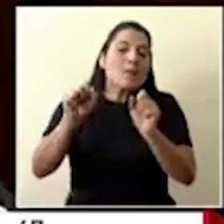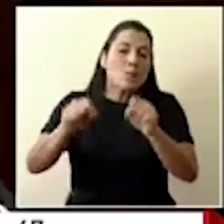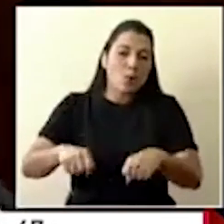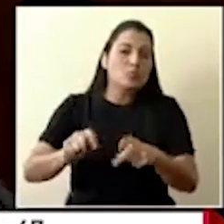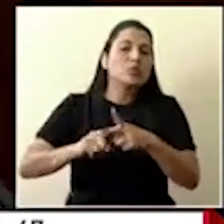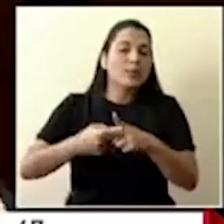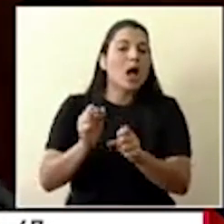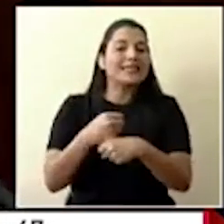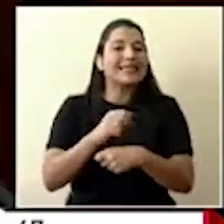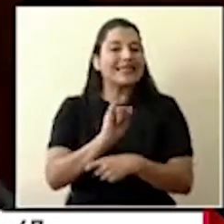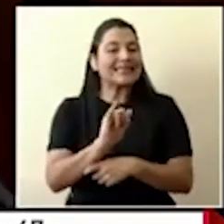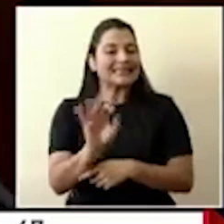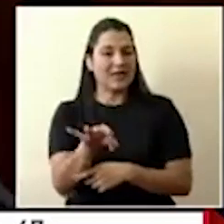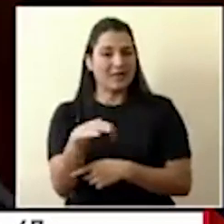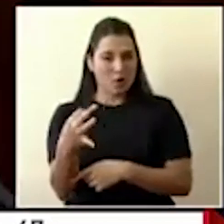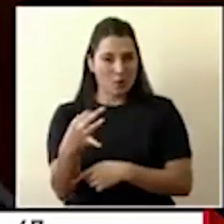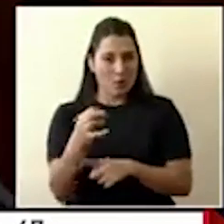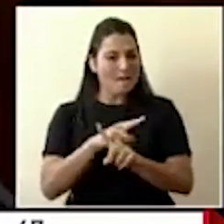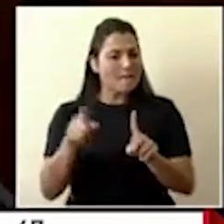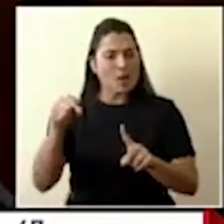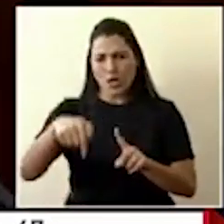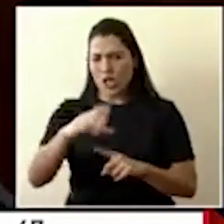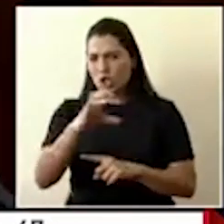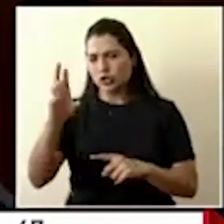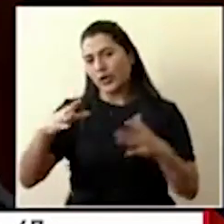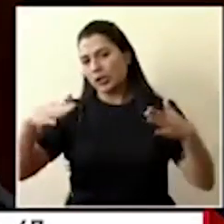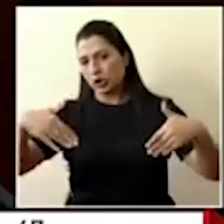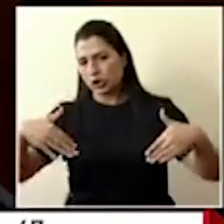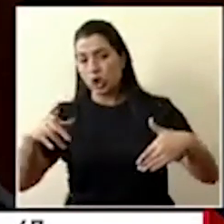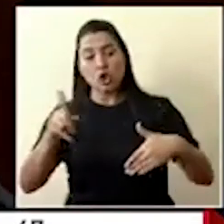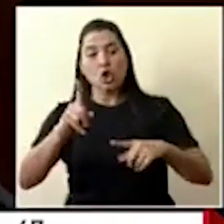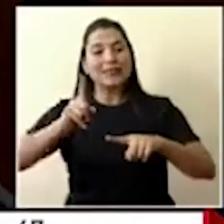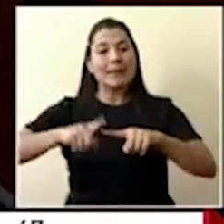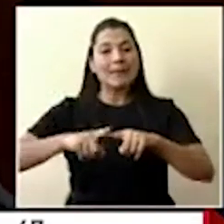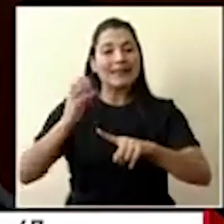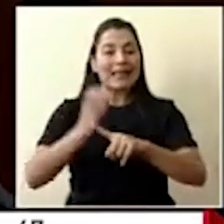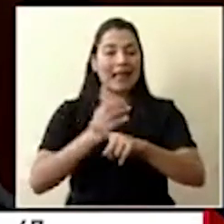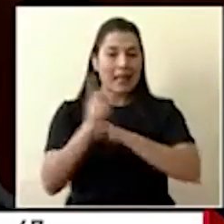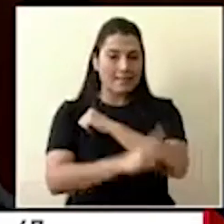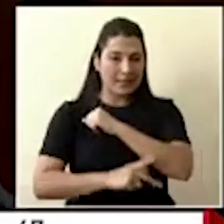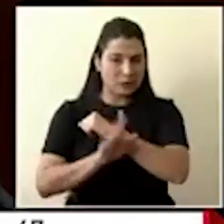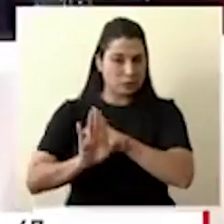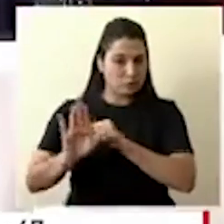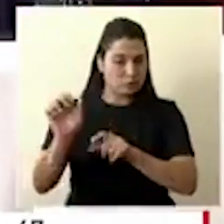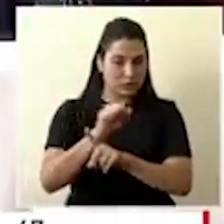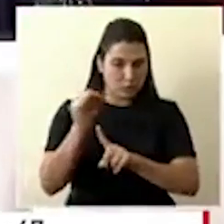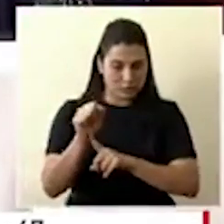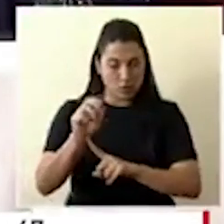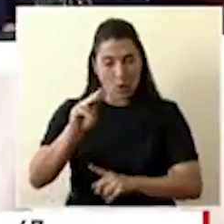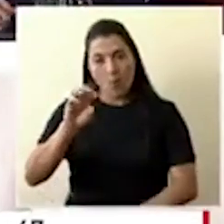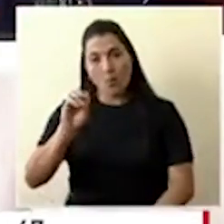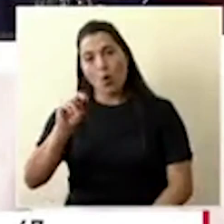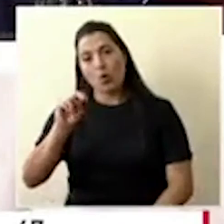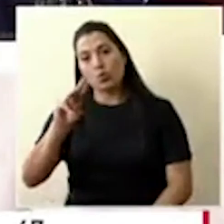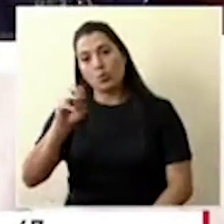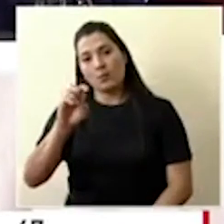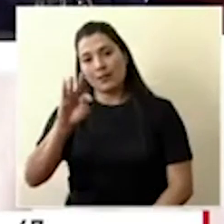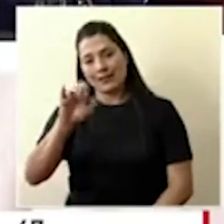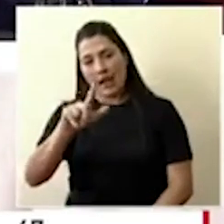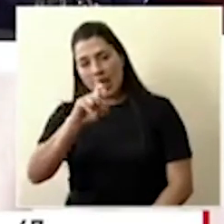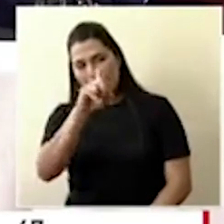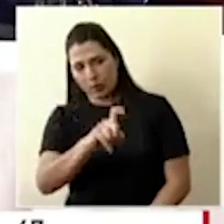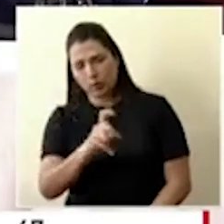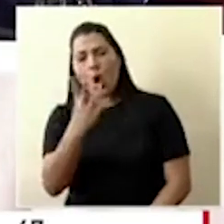epidemiológicamente se puede hacer ese nexo y se puede manejar de esa forma. Pero eso depende del escenario en esté cada país. Monumental consulta, ¿con cuántas